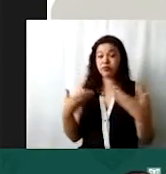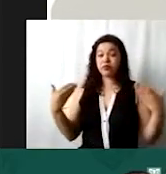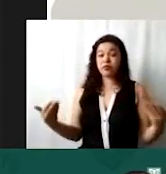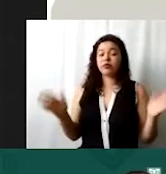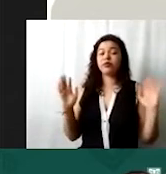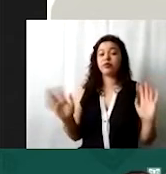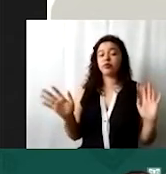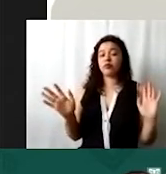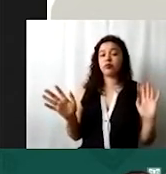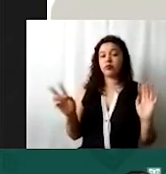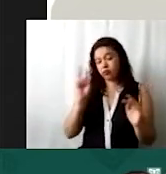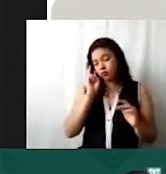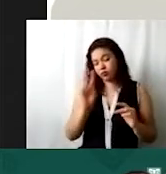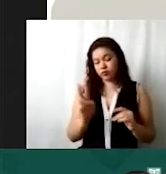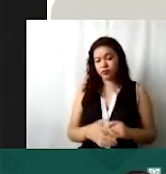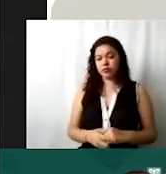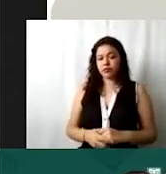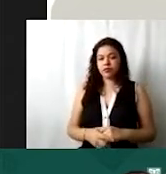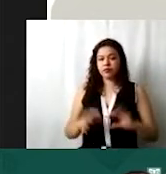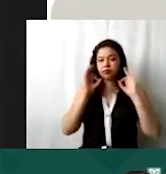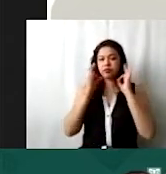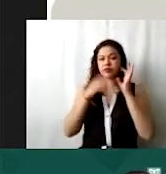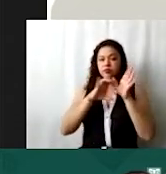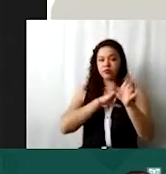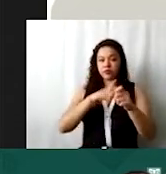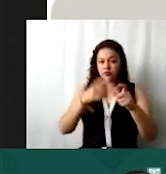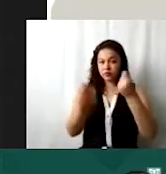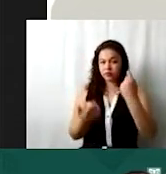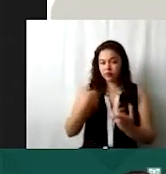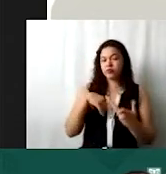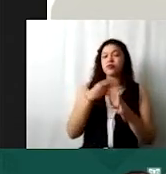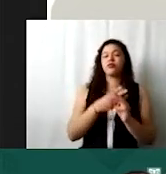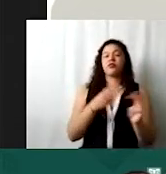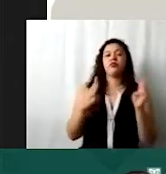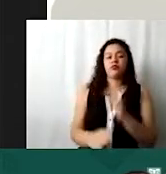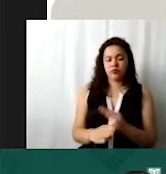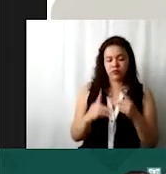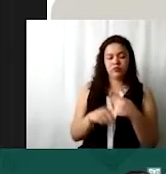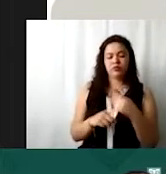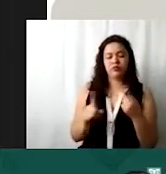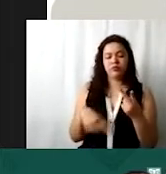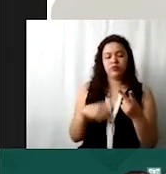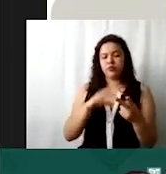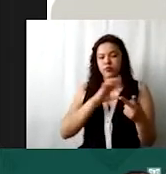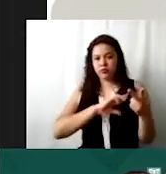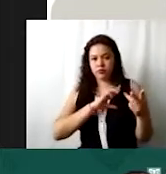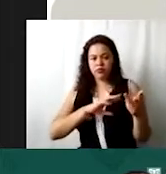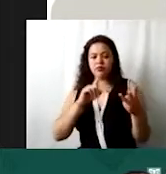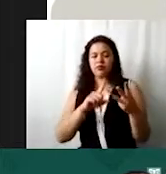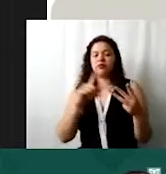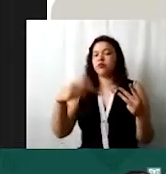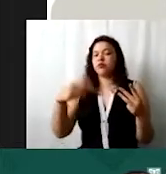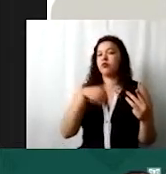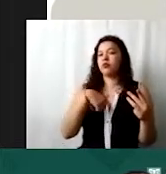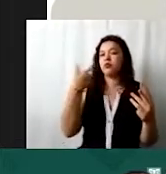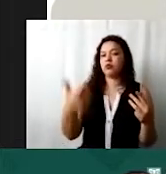van a visualizar de manera específica algunas, que son mercancías inmateriales, rentas, si ustedes pagan renta por